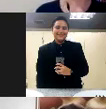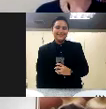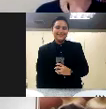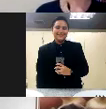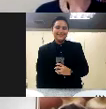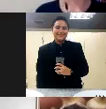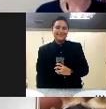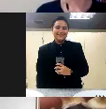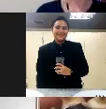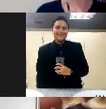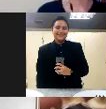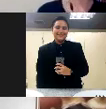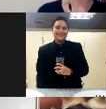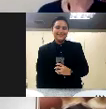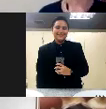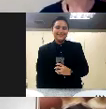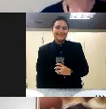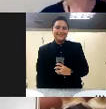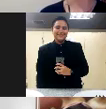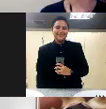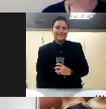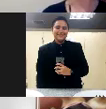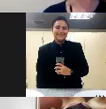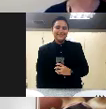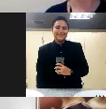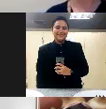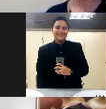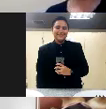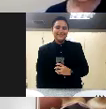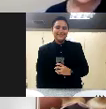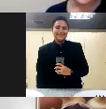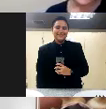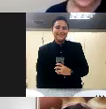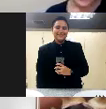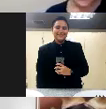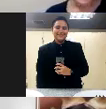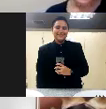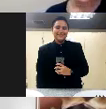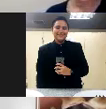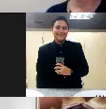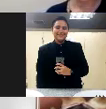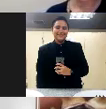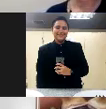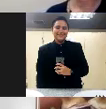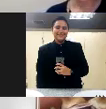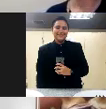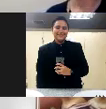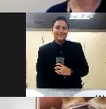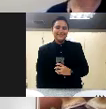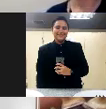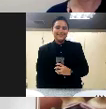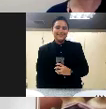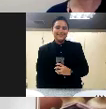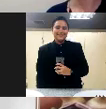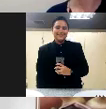camino caminante no hay camino sino que se hace camino al andar Hugo nos dice entonces el camino más viable